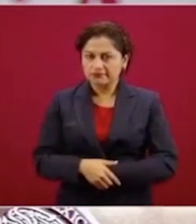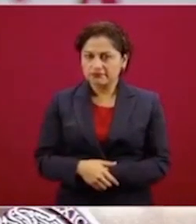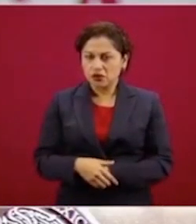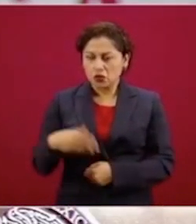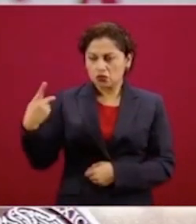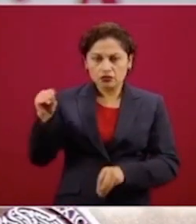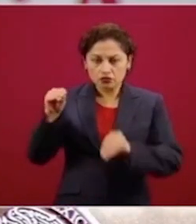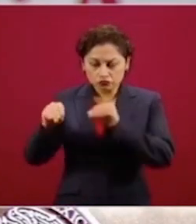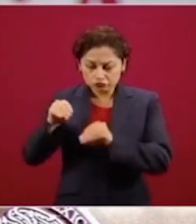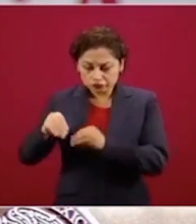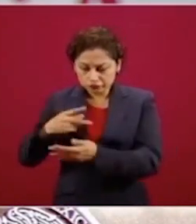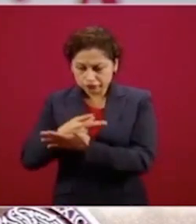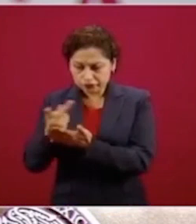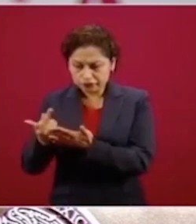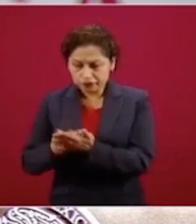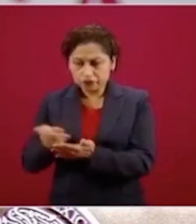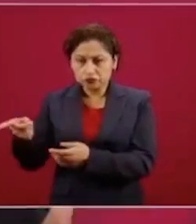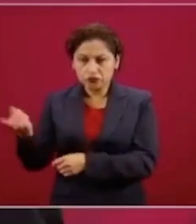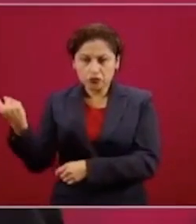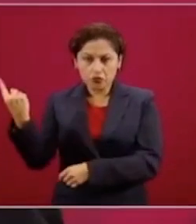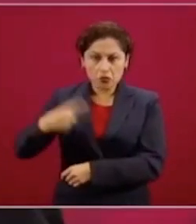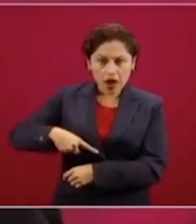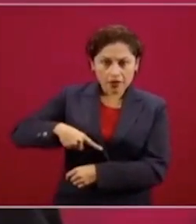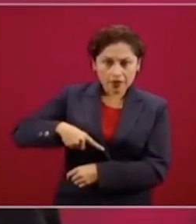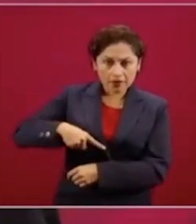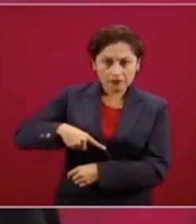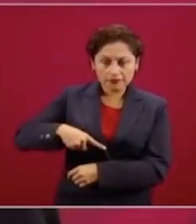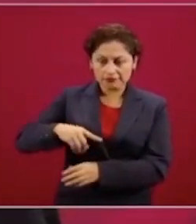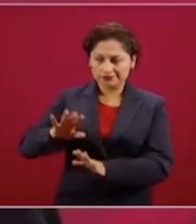planes, si ya no es como antes.